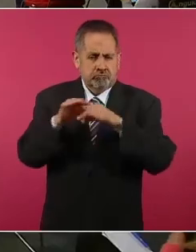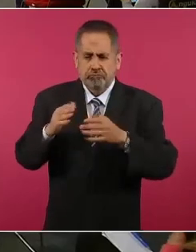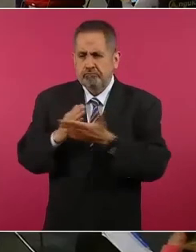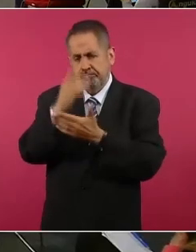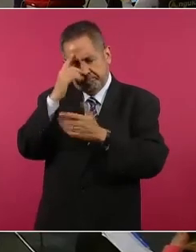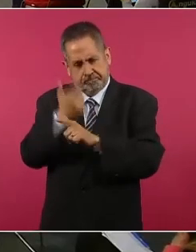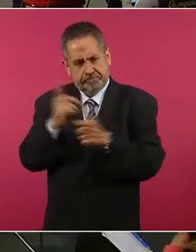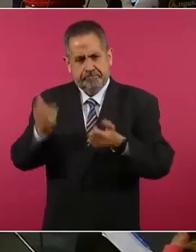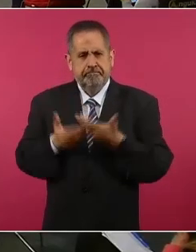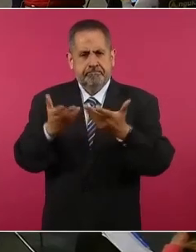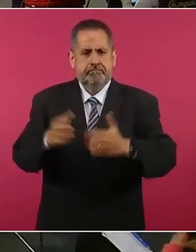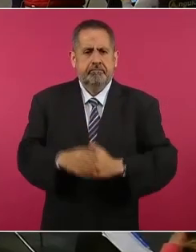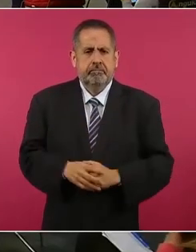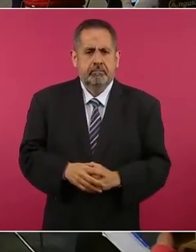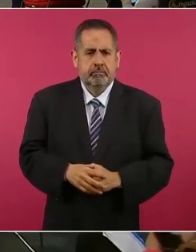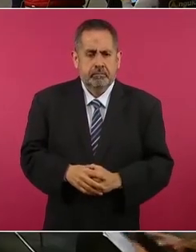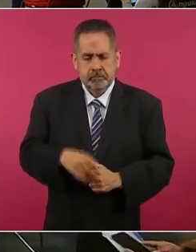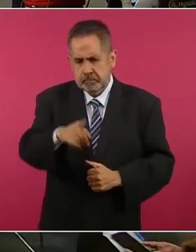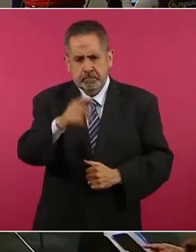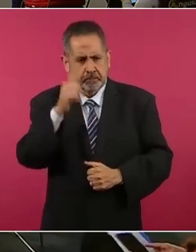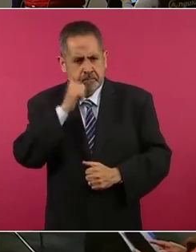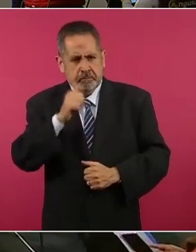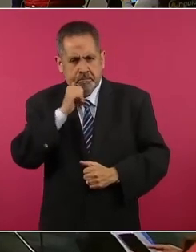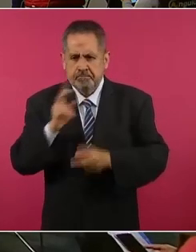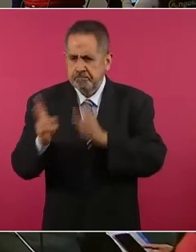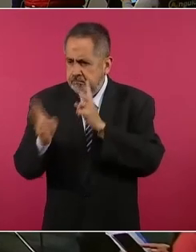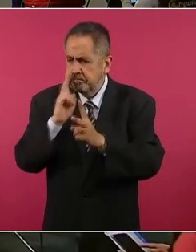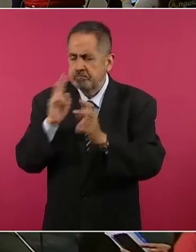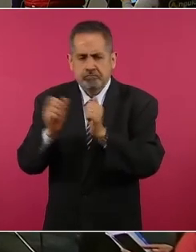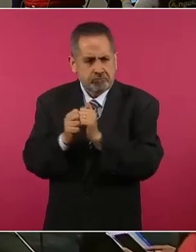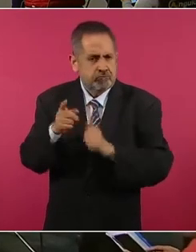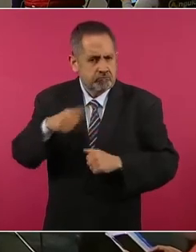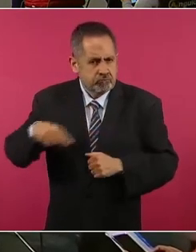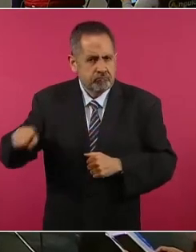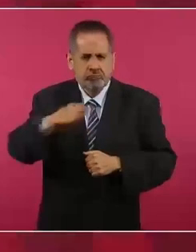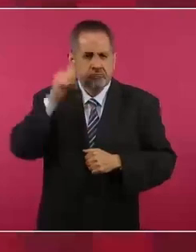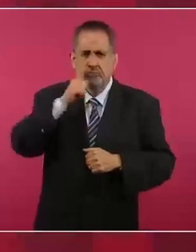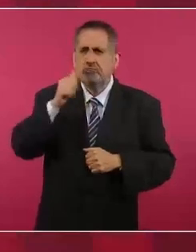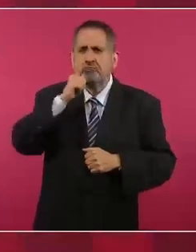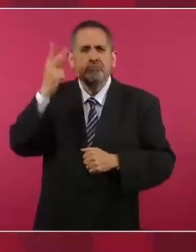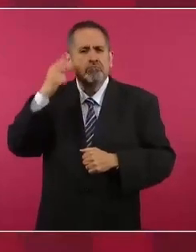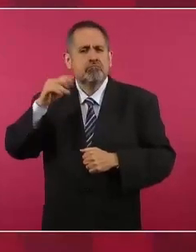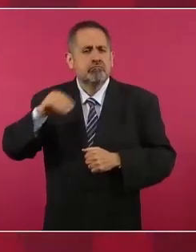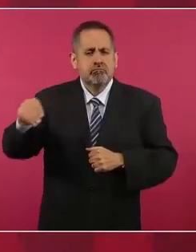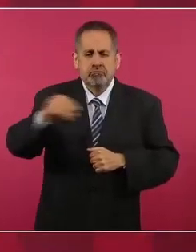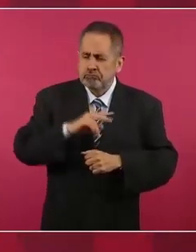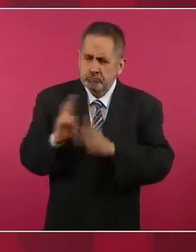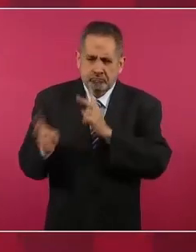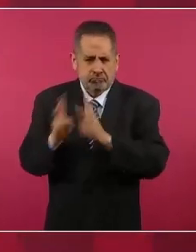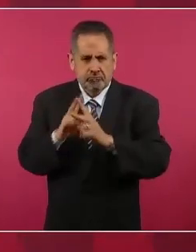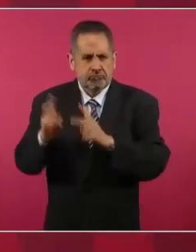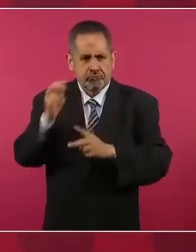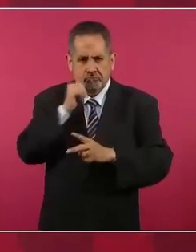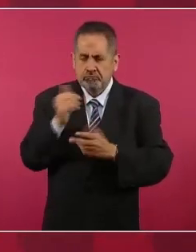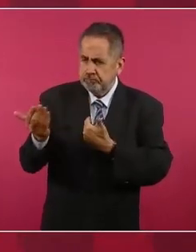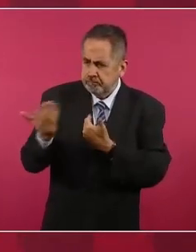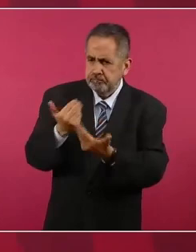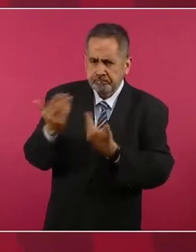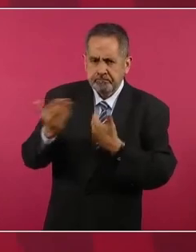libertad. Y siempre estoy dialogando, hablando con ellos, donde quiera que voy, estoy así,